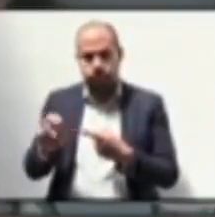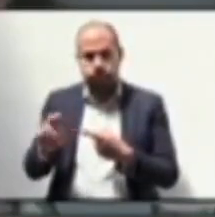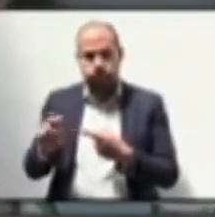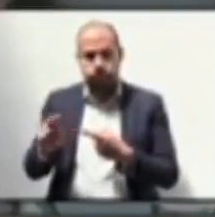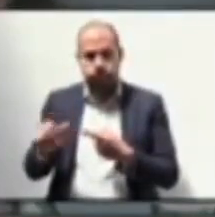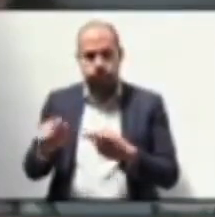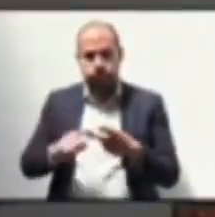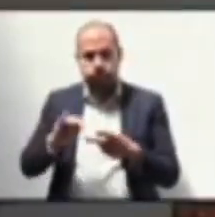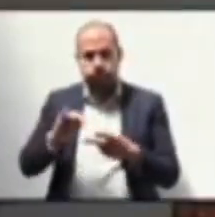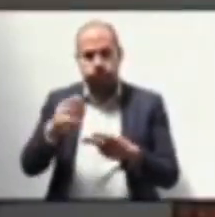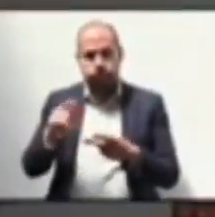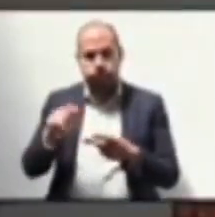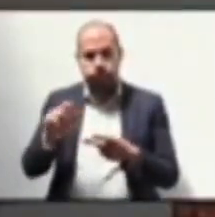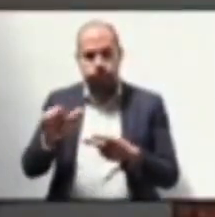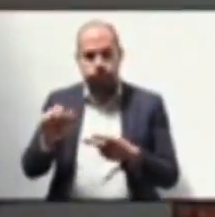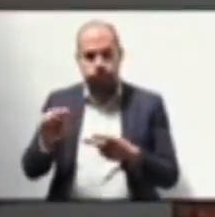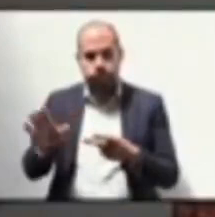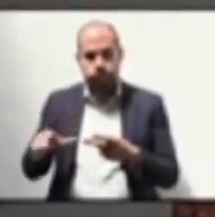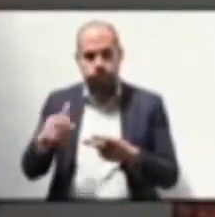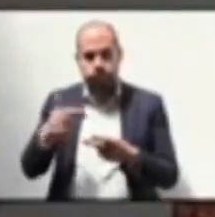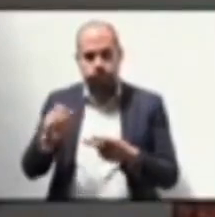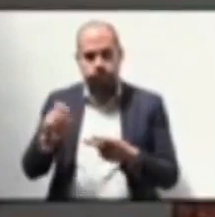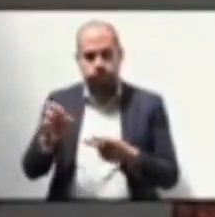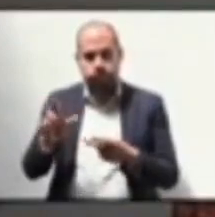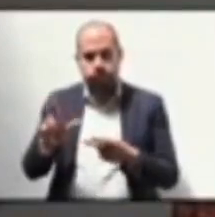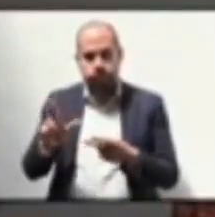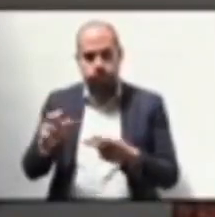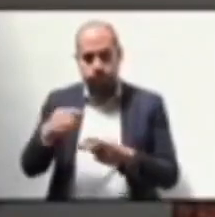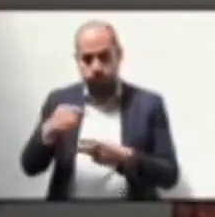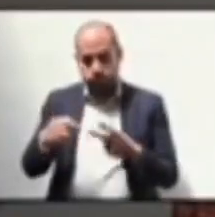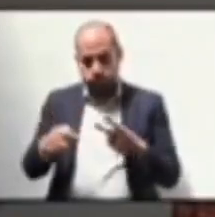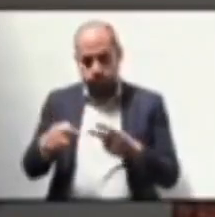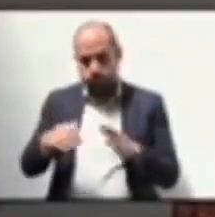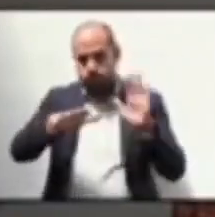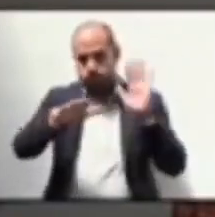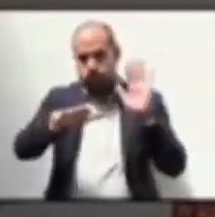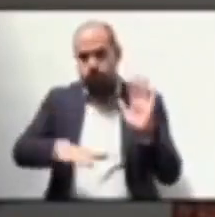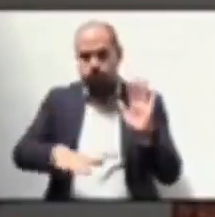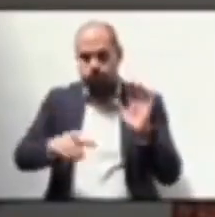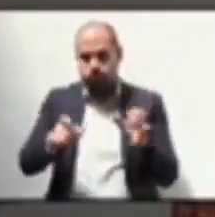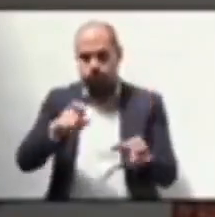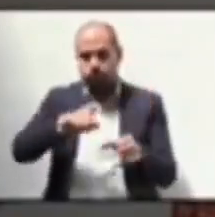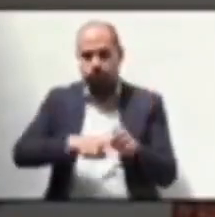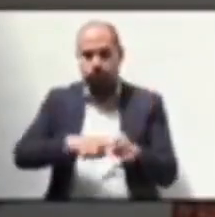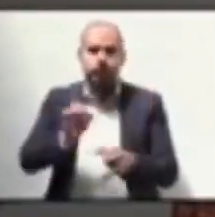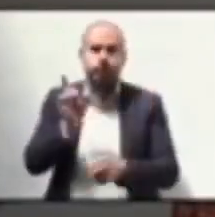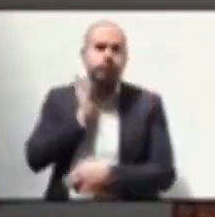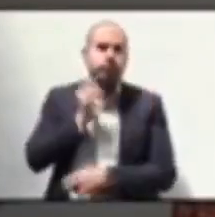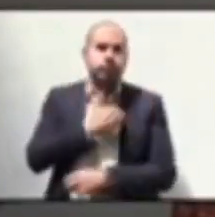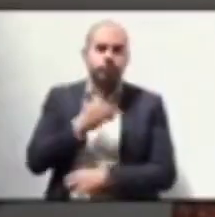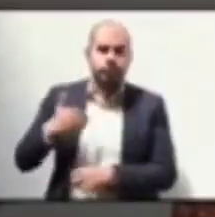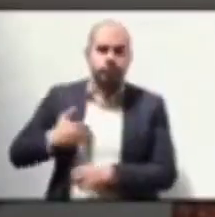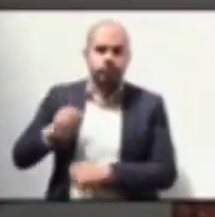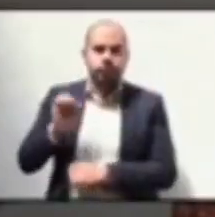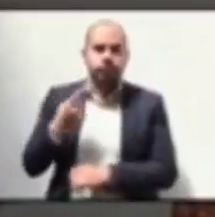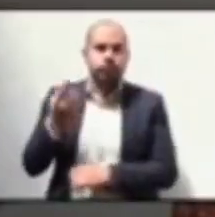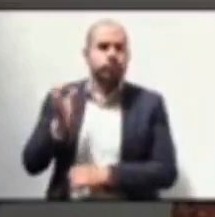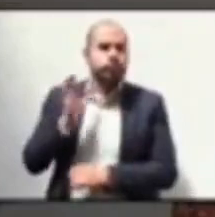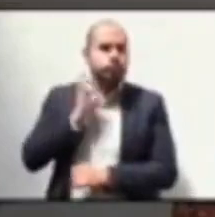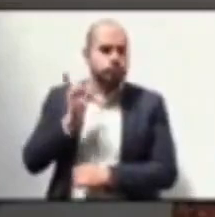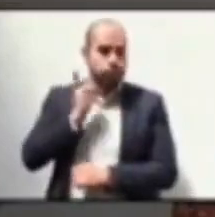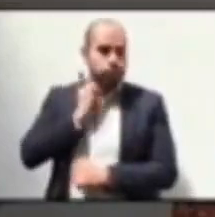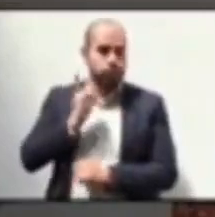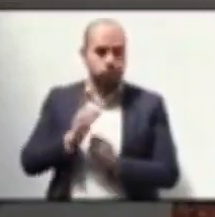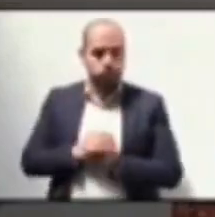Héctor Gutiérrez Reyes, se procede a la toma de protesta como diputados integrantes de esta 61ª